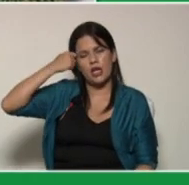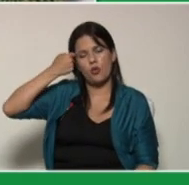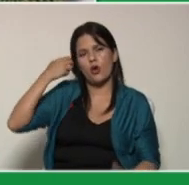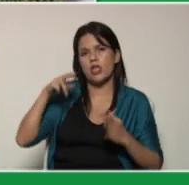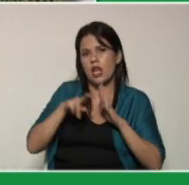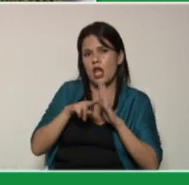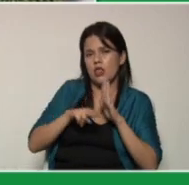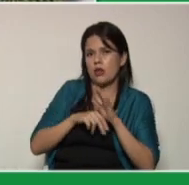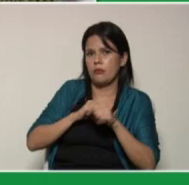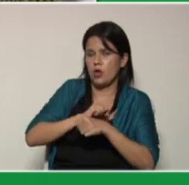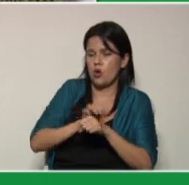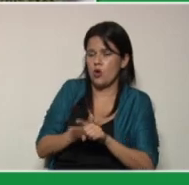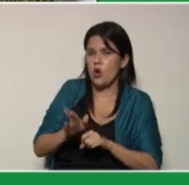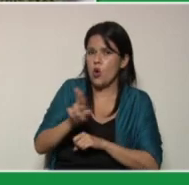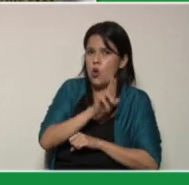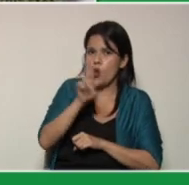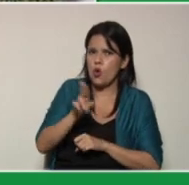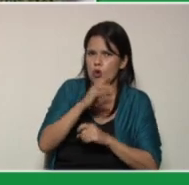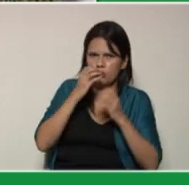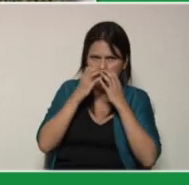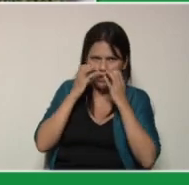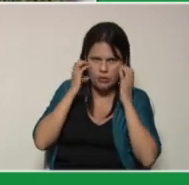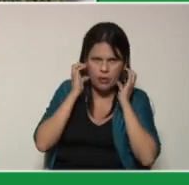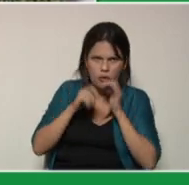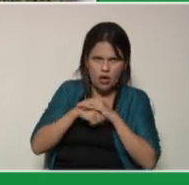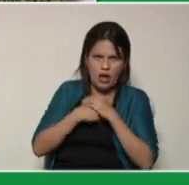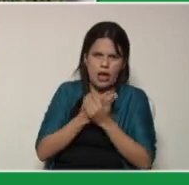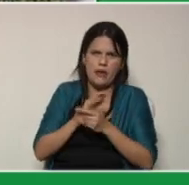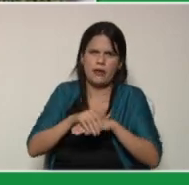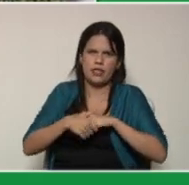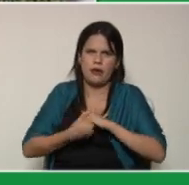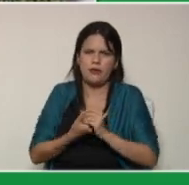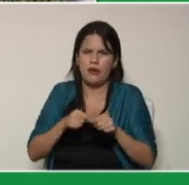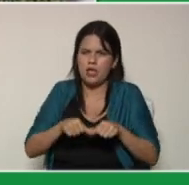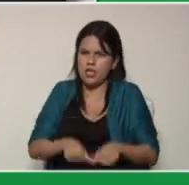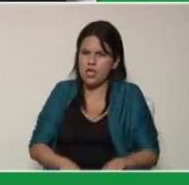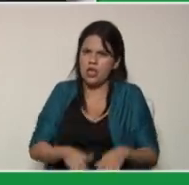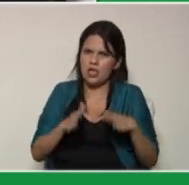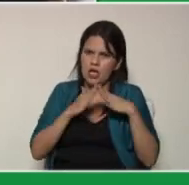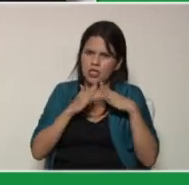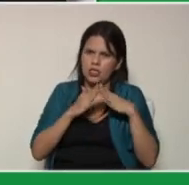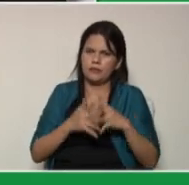seguridad usa el tapabocas lávate las manos y quédate en casa